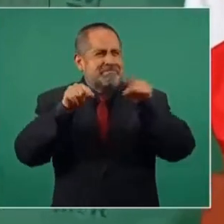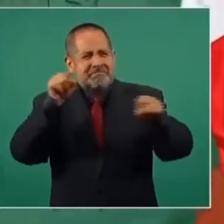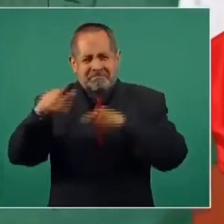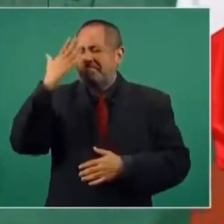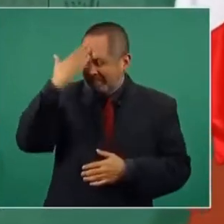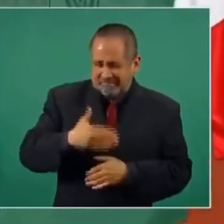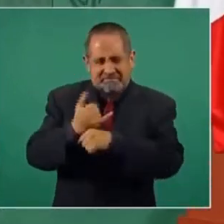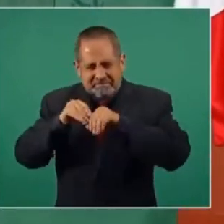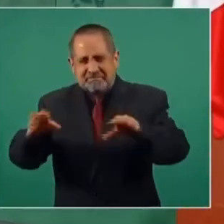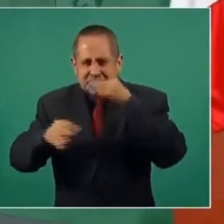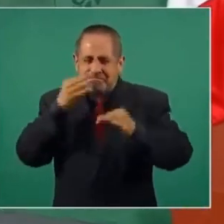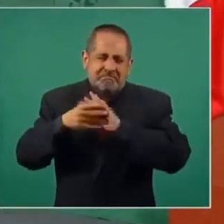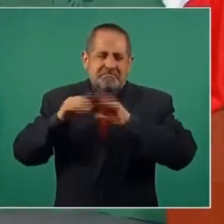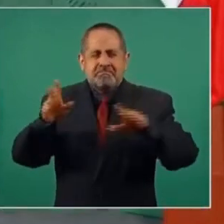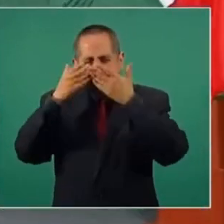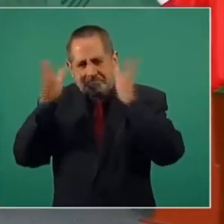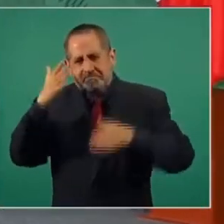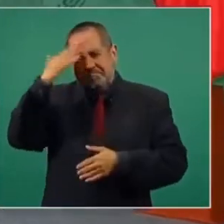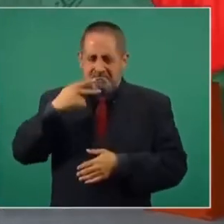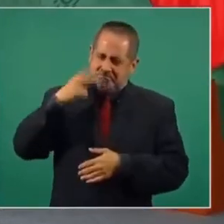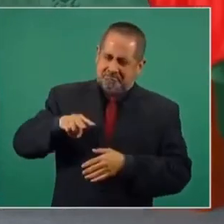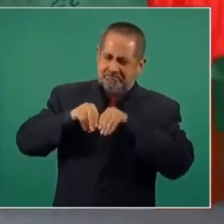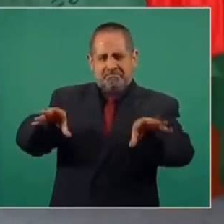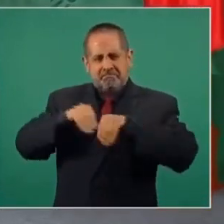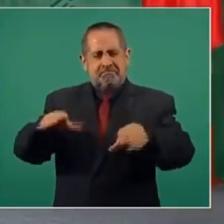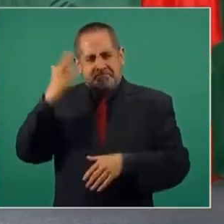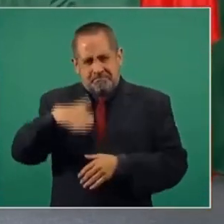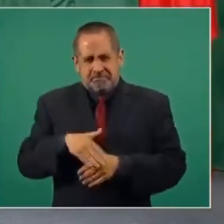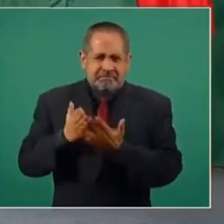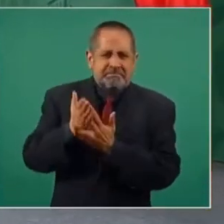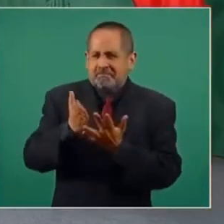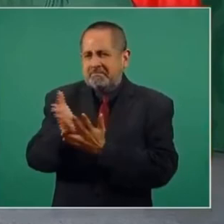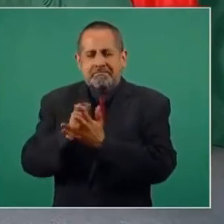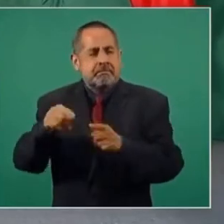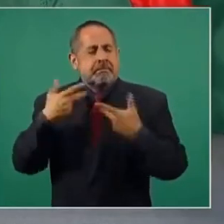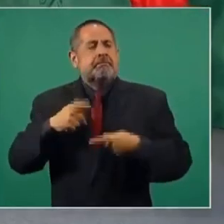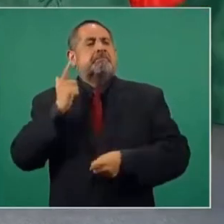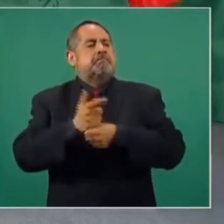apartado rincón del país. Llega la verdad. Se abre paso la verdad.